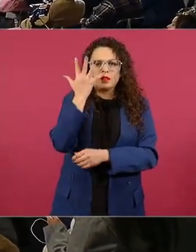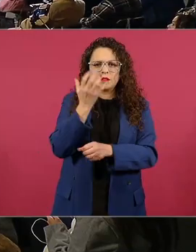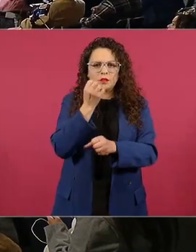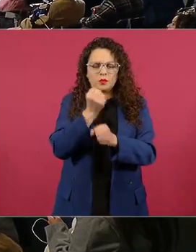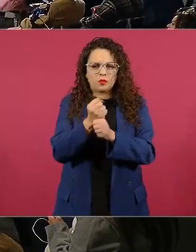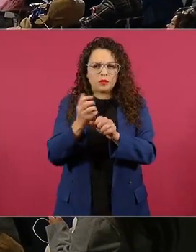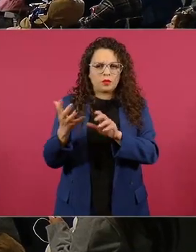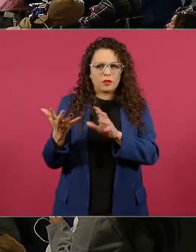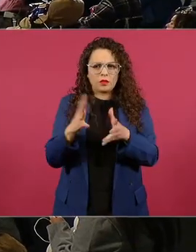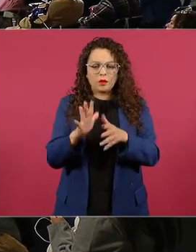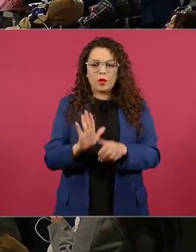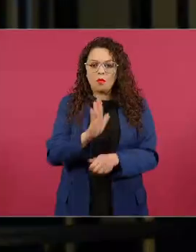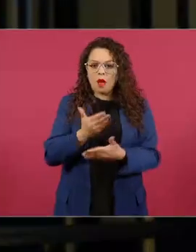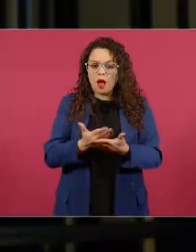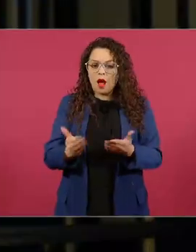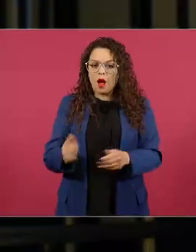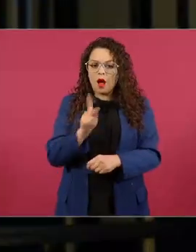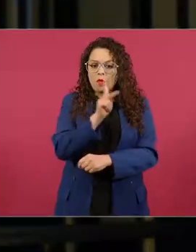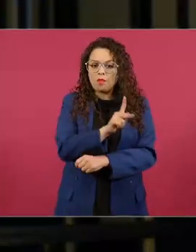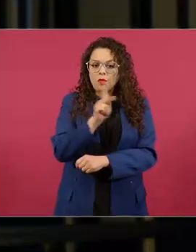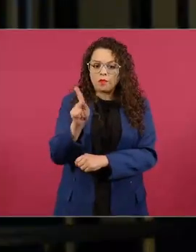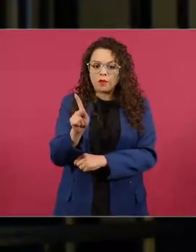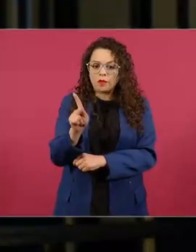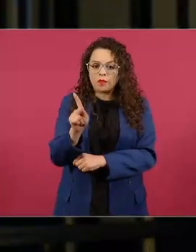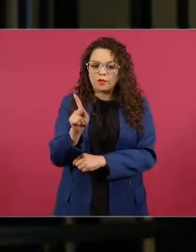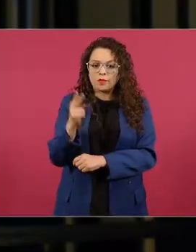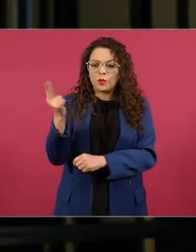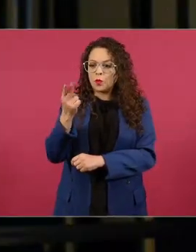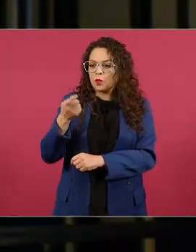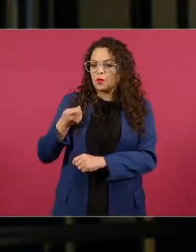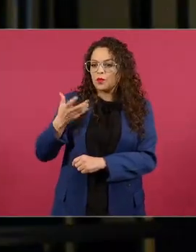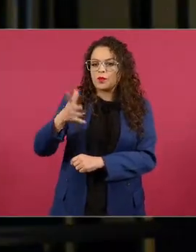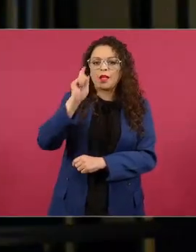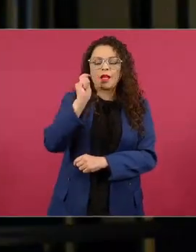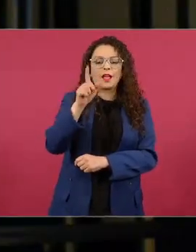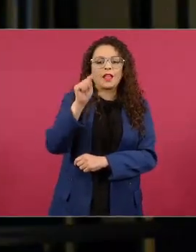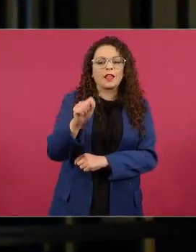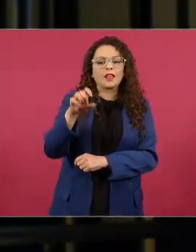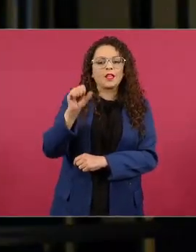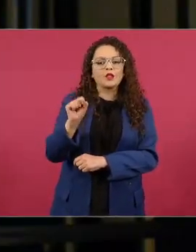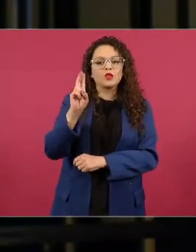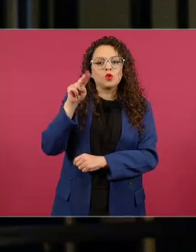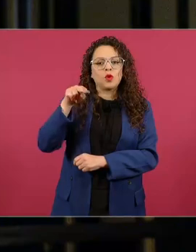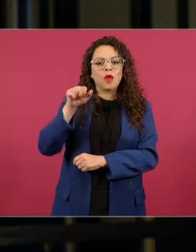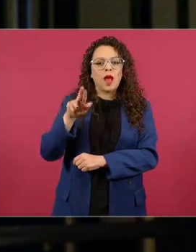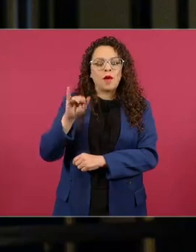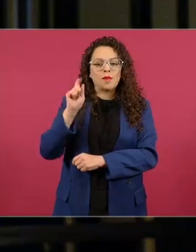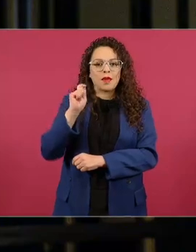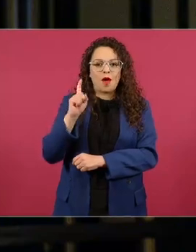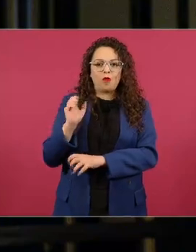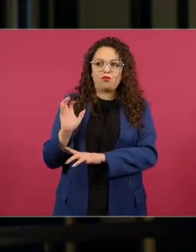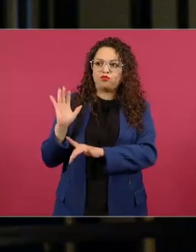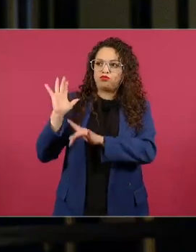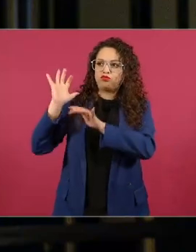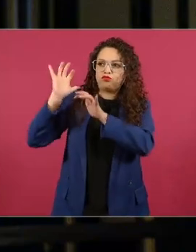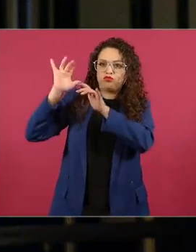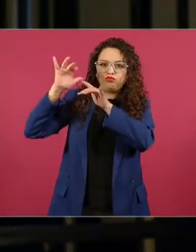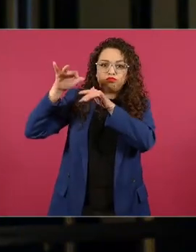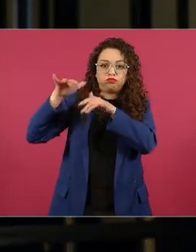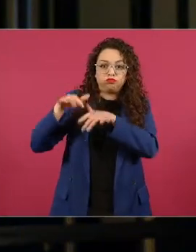años en su momento ustedes dijeron que era un tsunami llamado López Obrador pareciera ser que ahora se está formando una avalancha